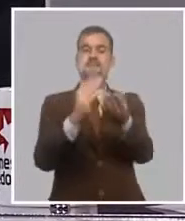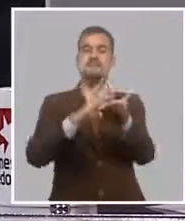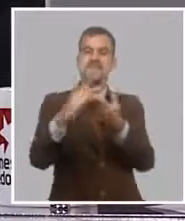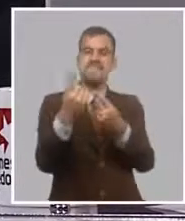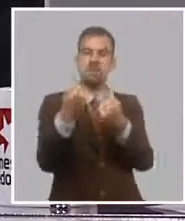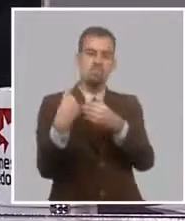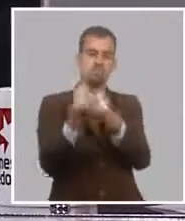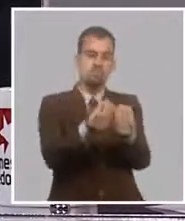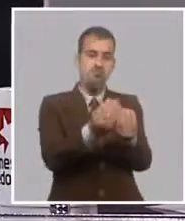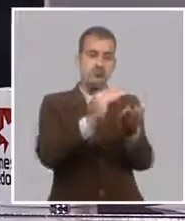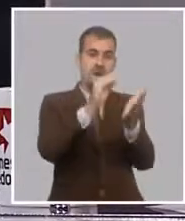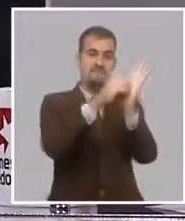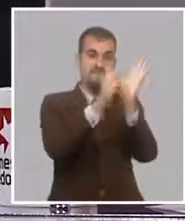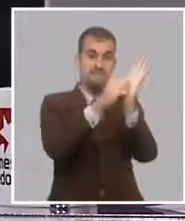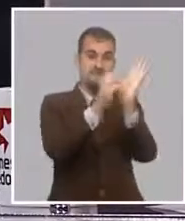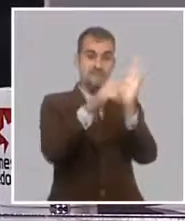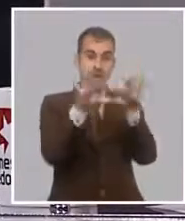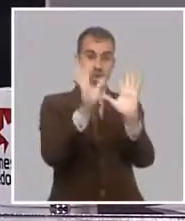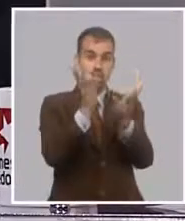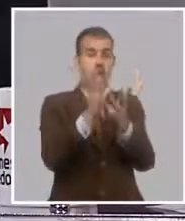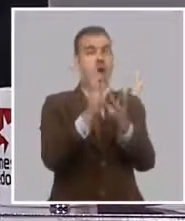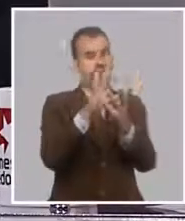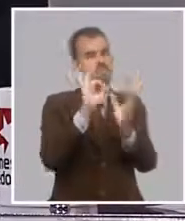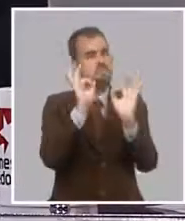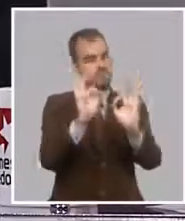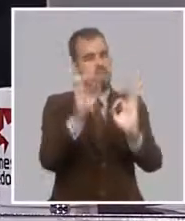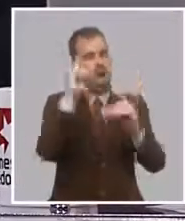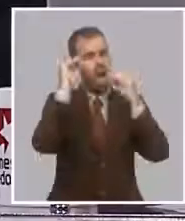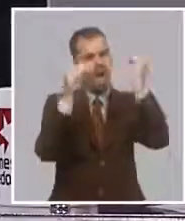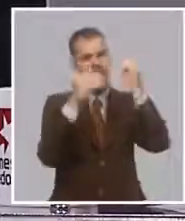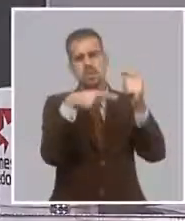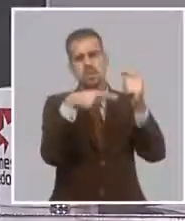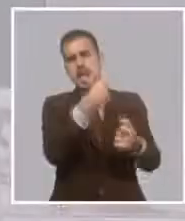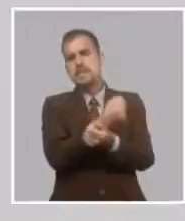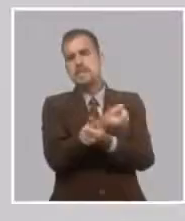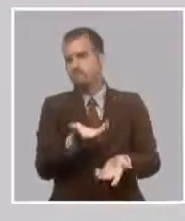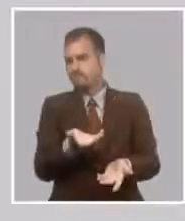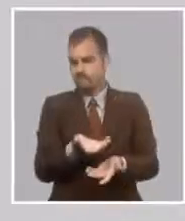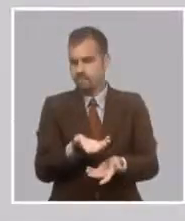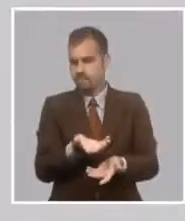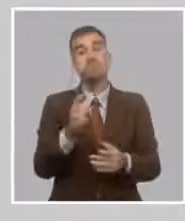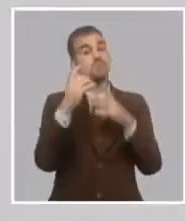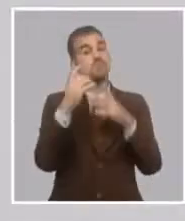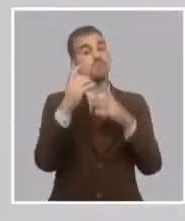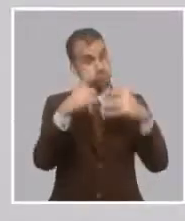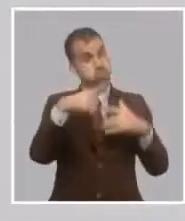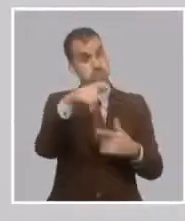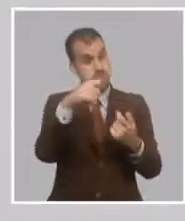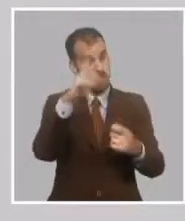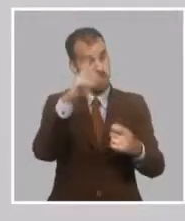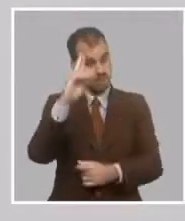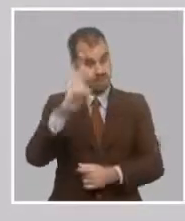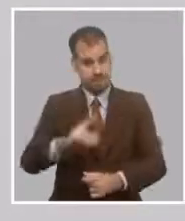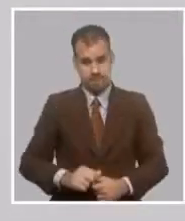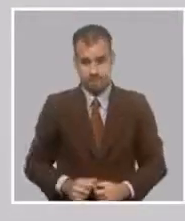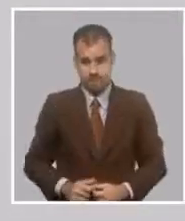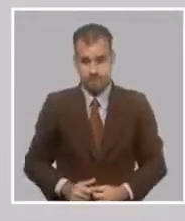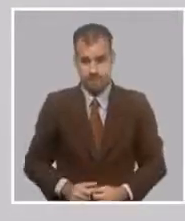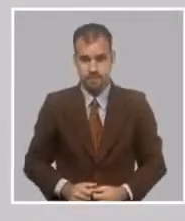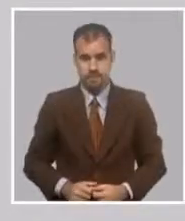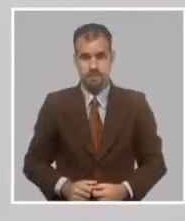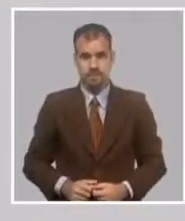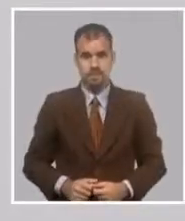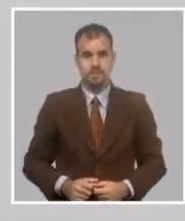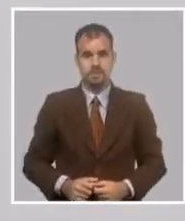del otorgamiento a partir de los análisis de riesgo. Y esto es importante que se tenga presente que las producciones